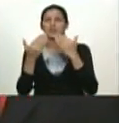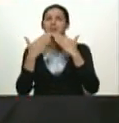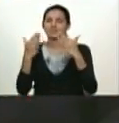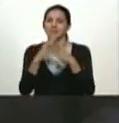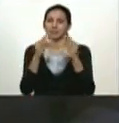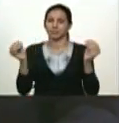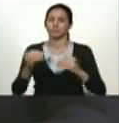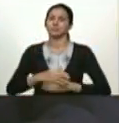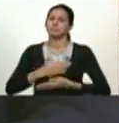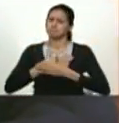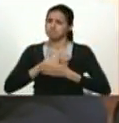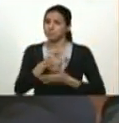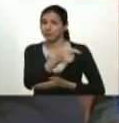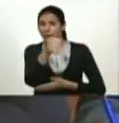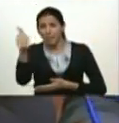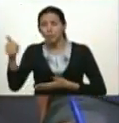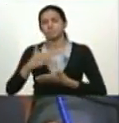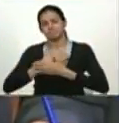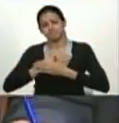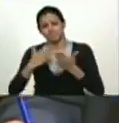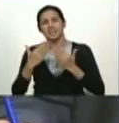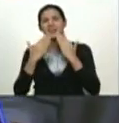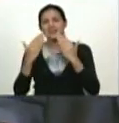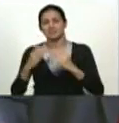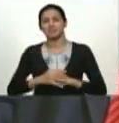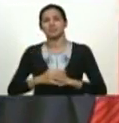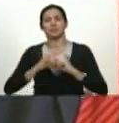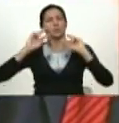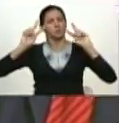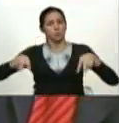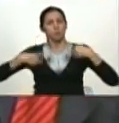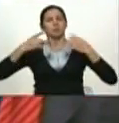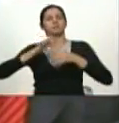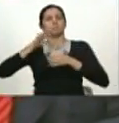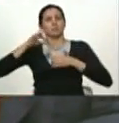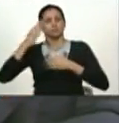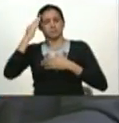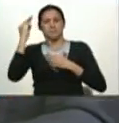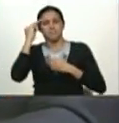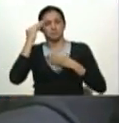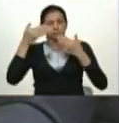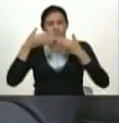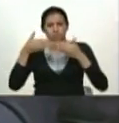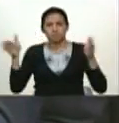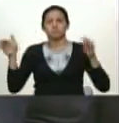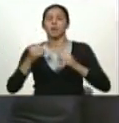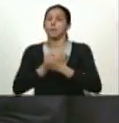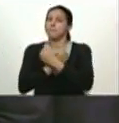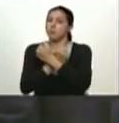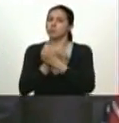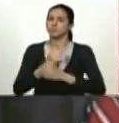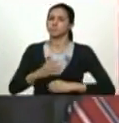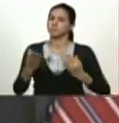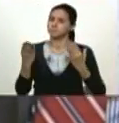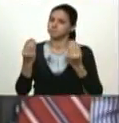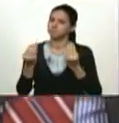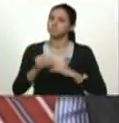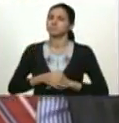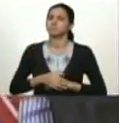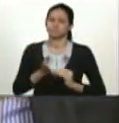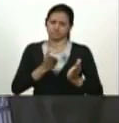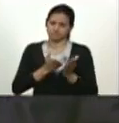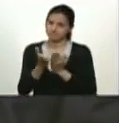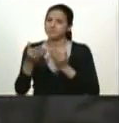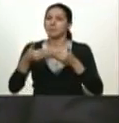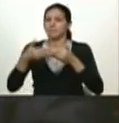esta disposición con espíritu renovado con mucho amor y vamos a salir para adelante ustedes